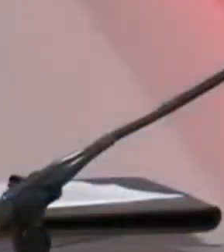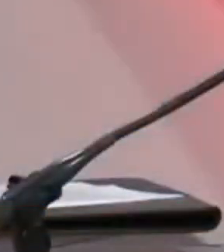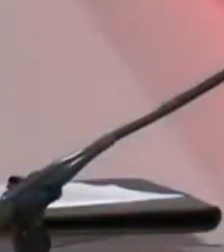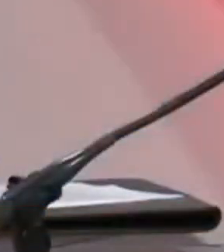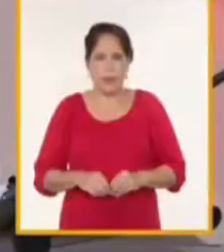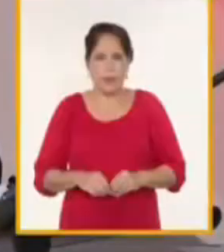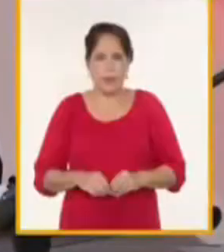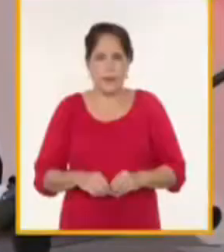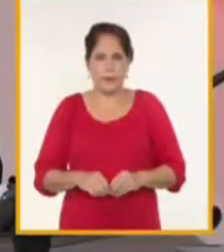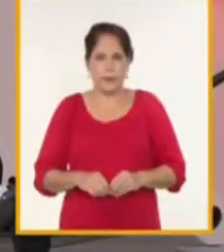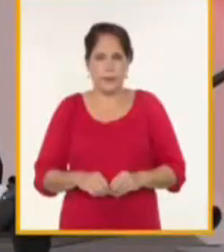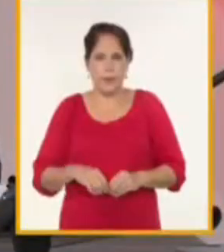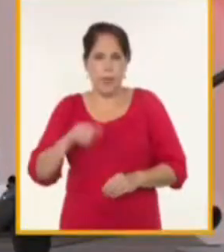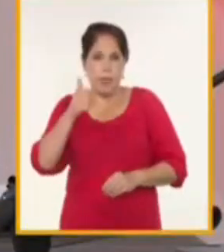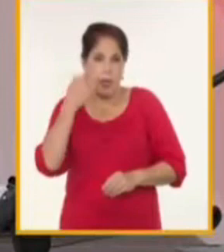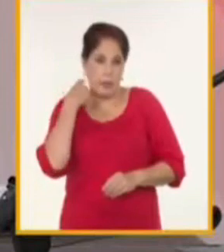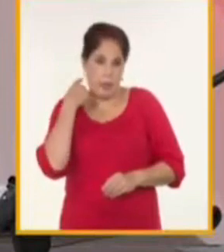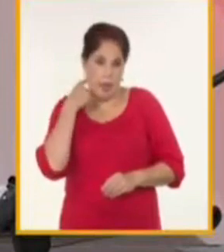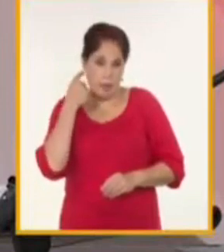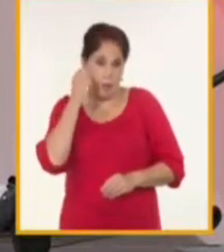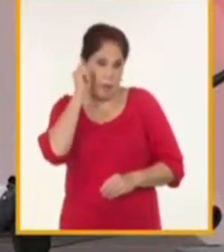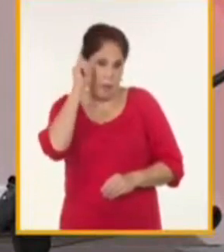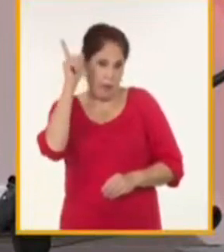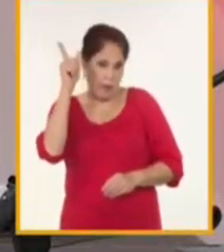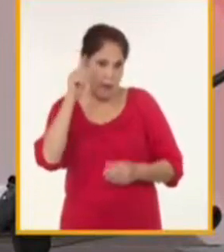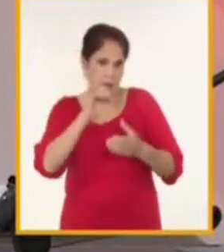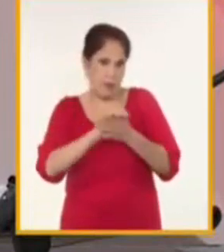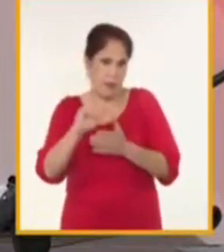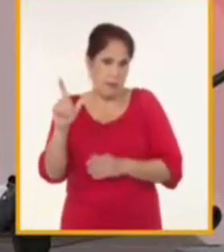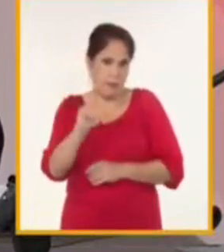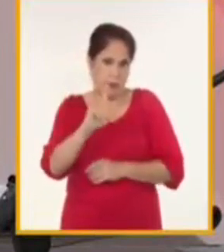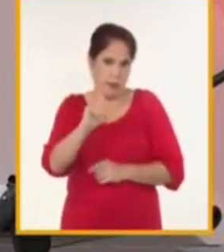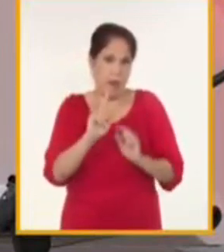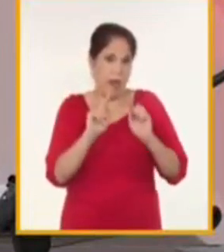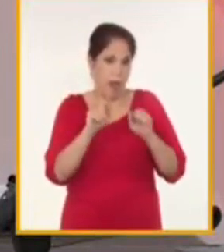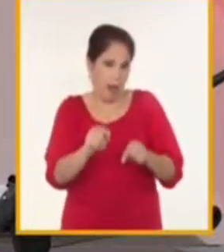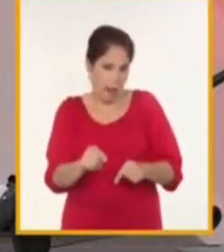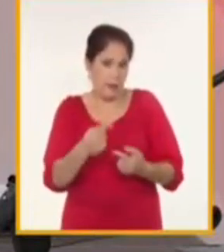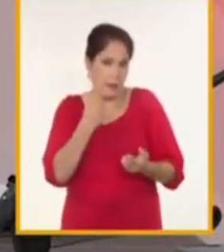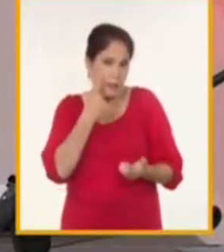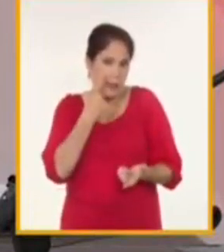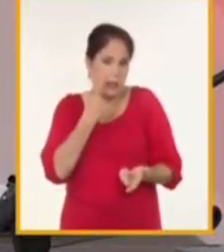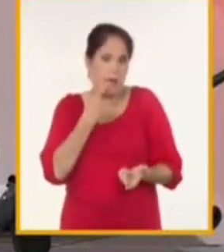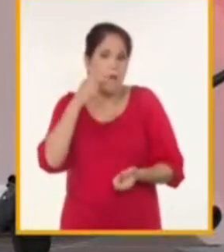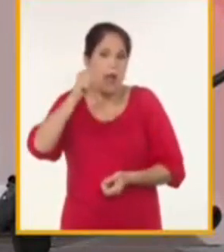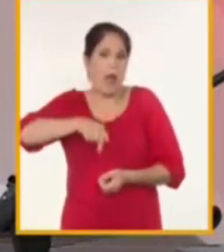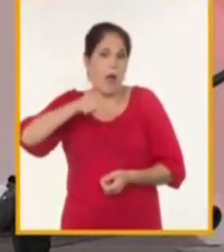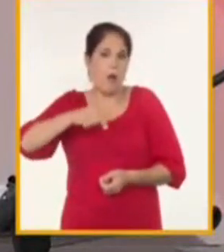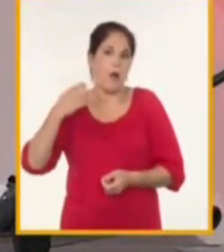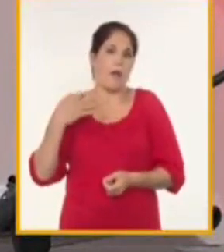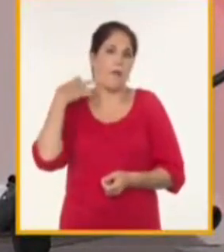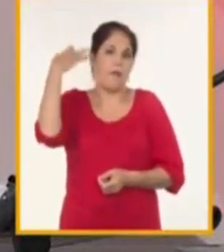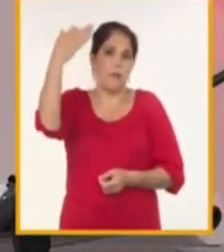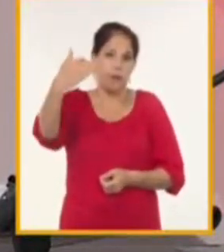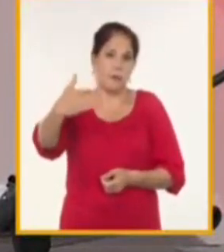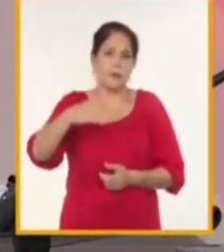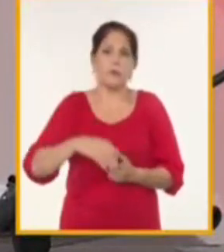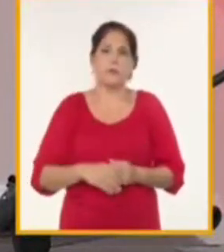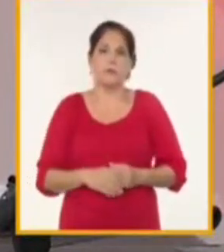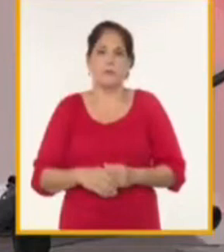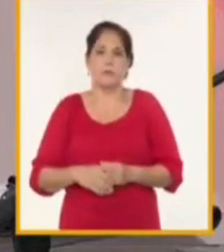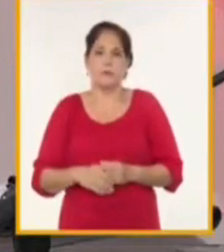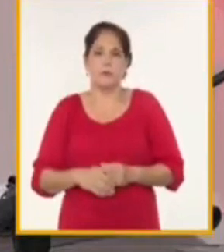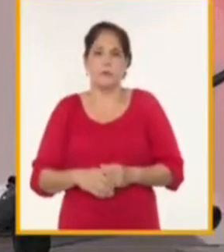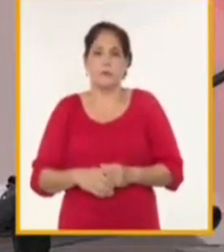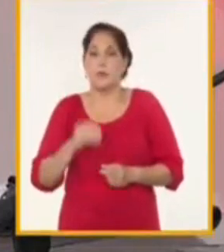bueno llegar a 10 años sirve también no sólo para ver lo que se ha hecho los retos del presente sino para mirar hacia el futuro hacia dónde